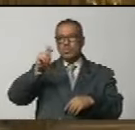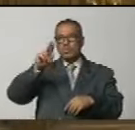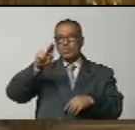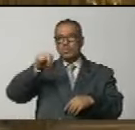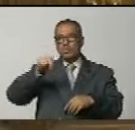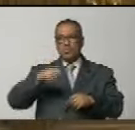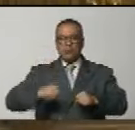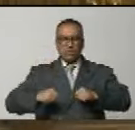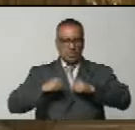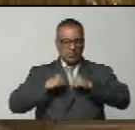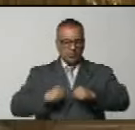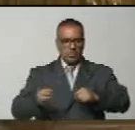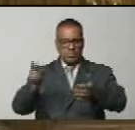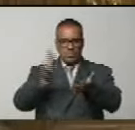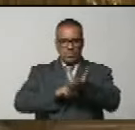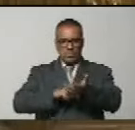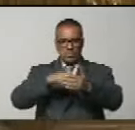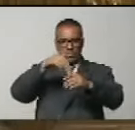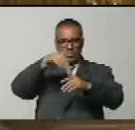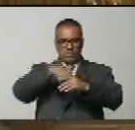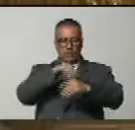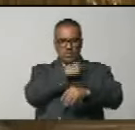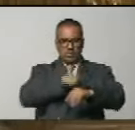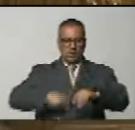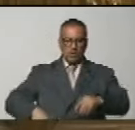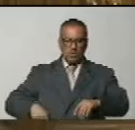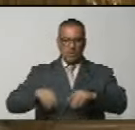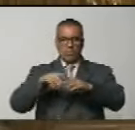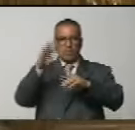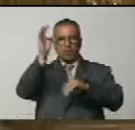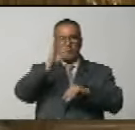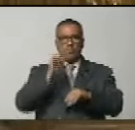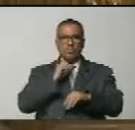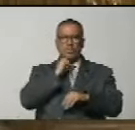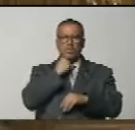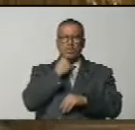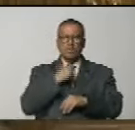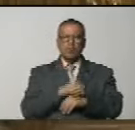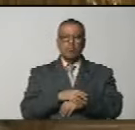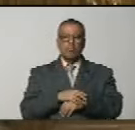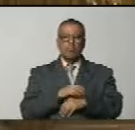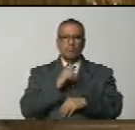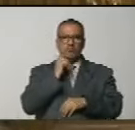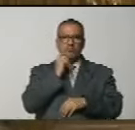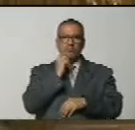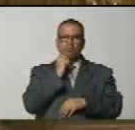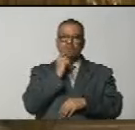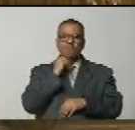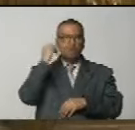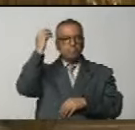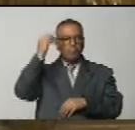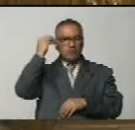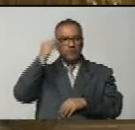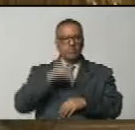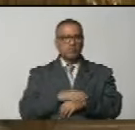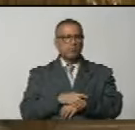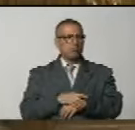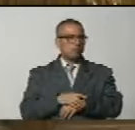su contundente reelección como presidente de la Federación de Rusia. Considerando